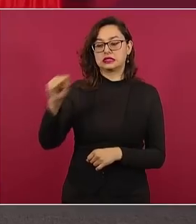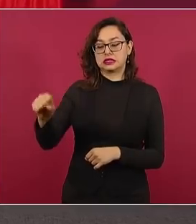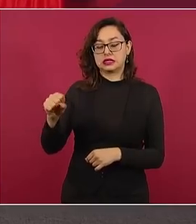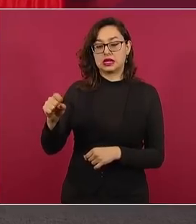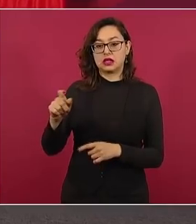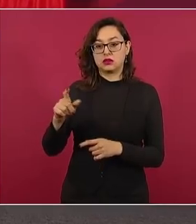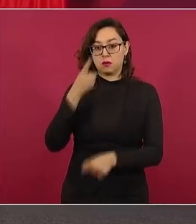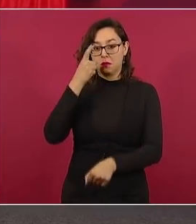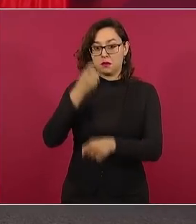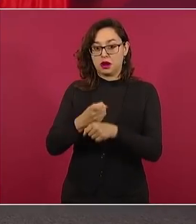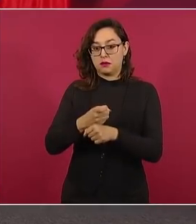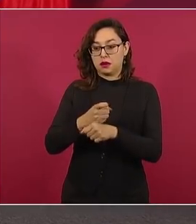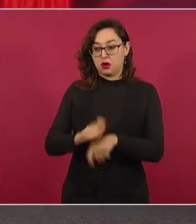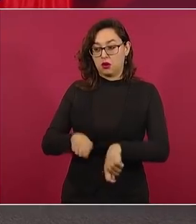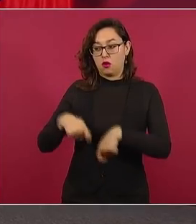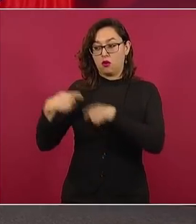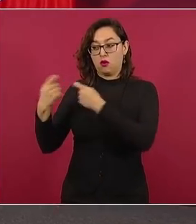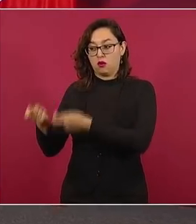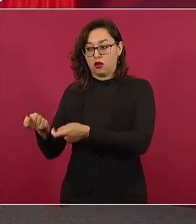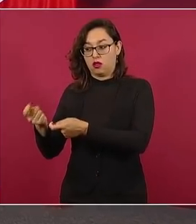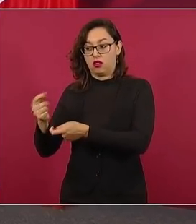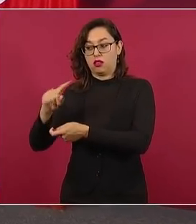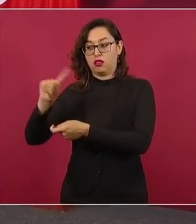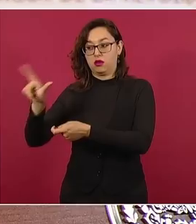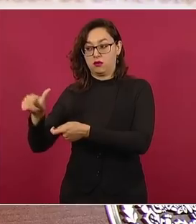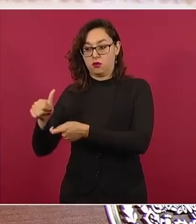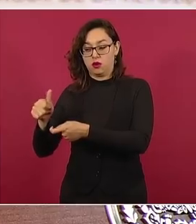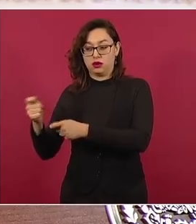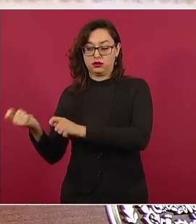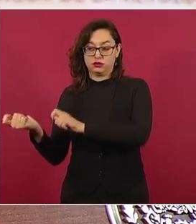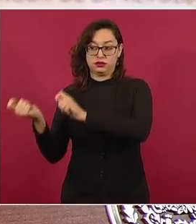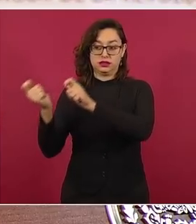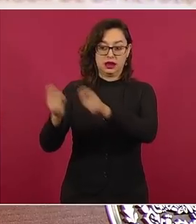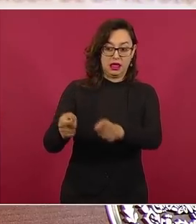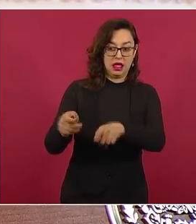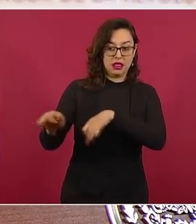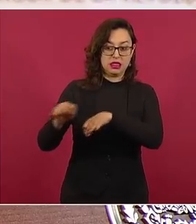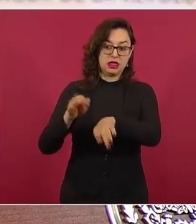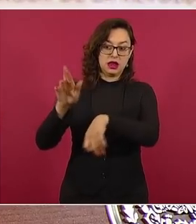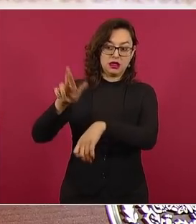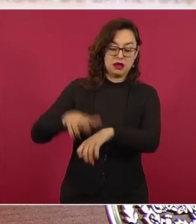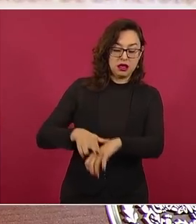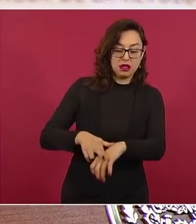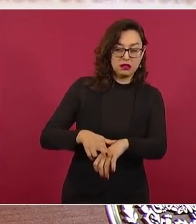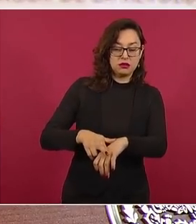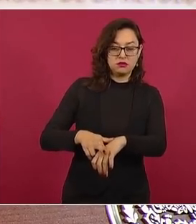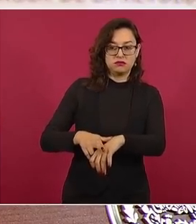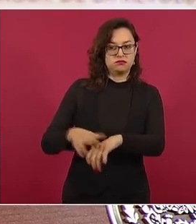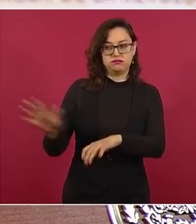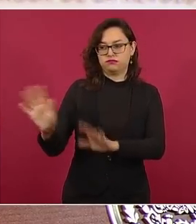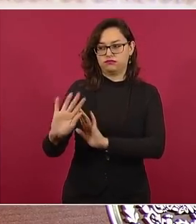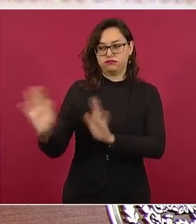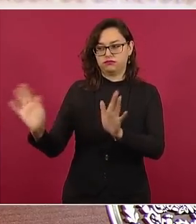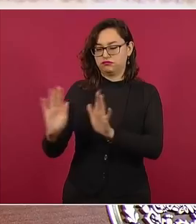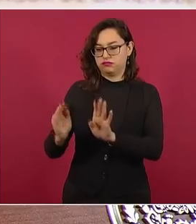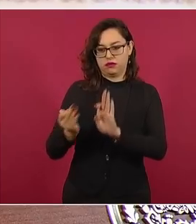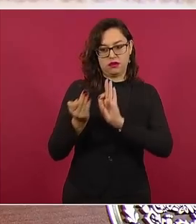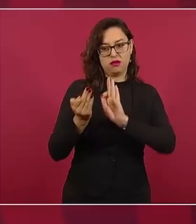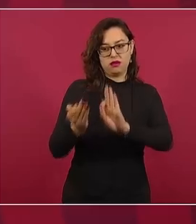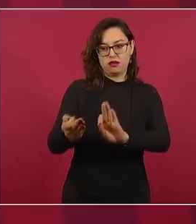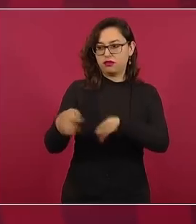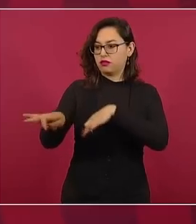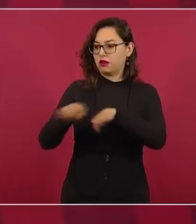inconformidad, no en los trabajadores, en los